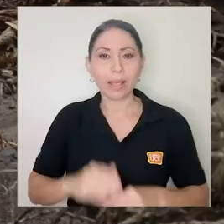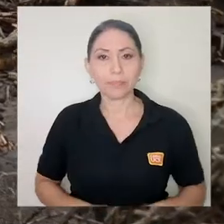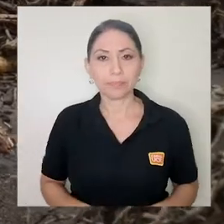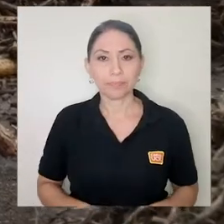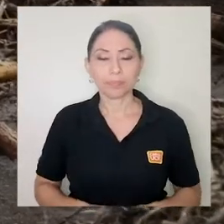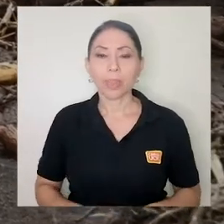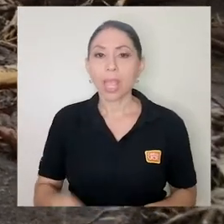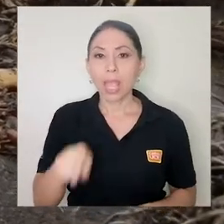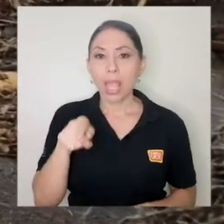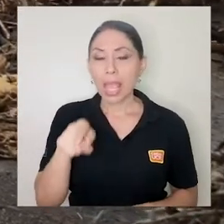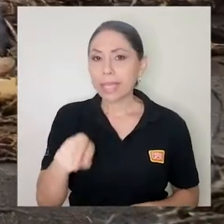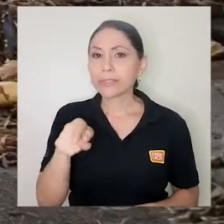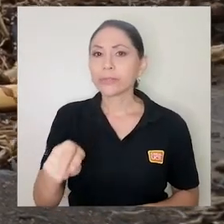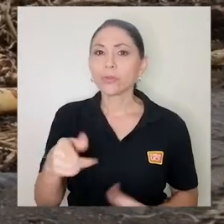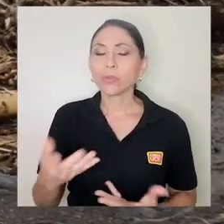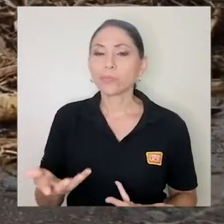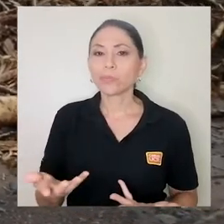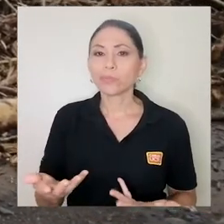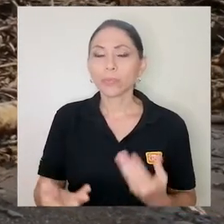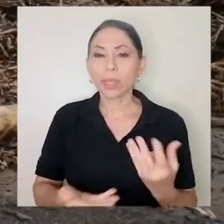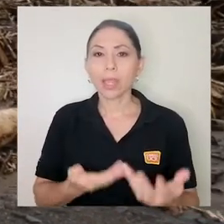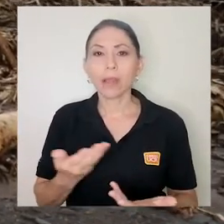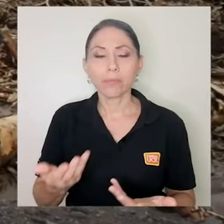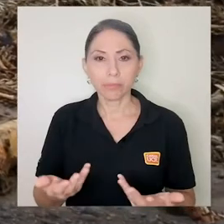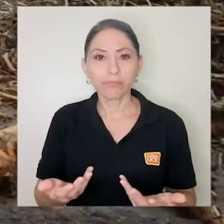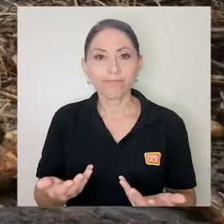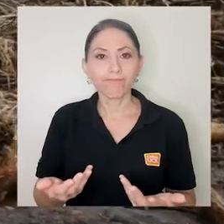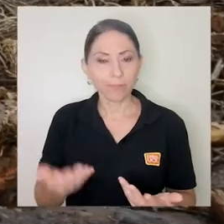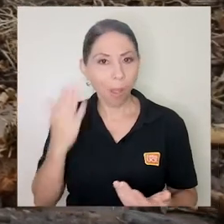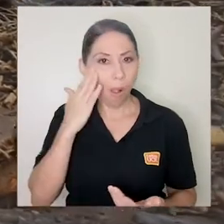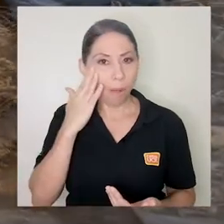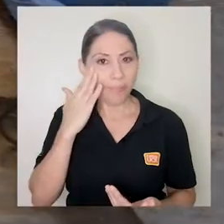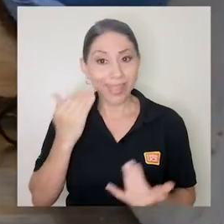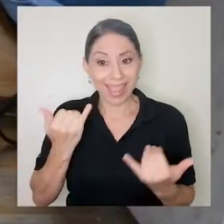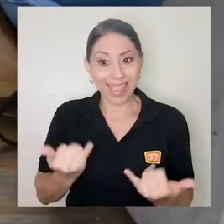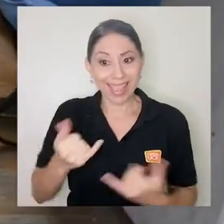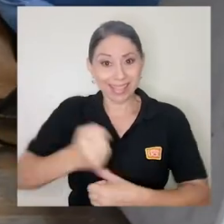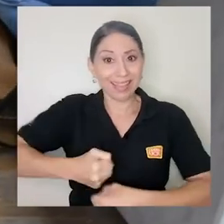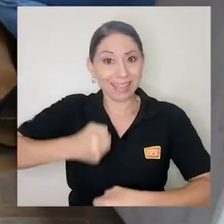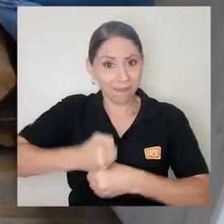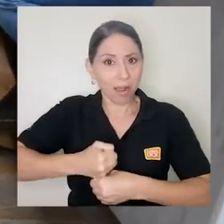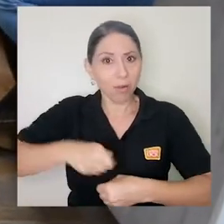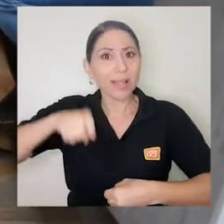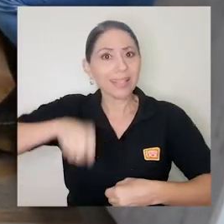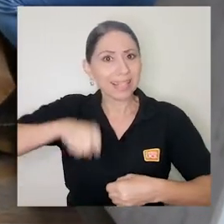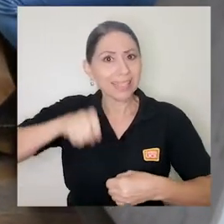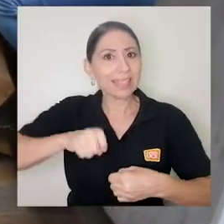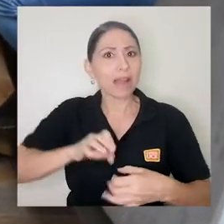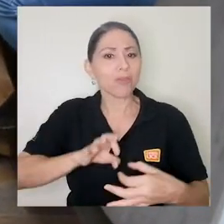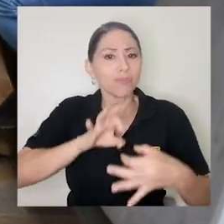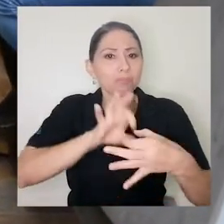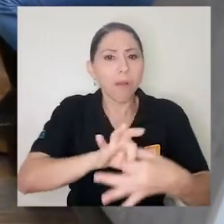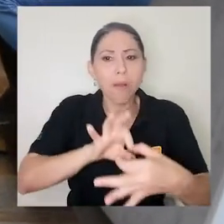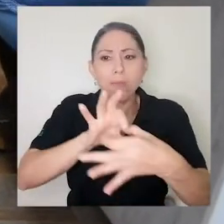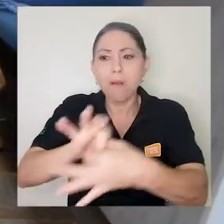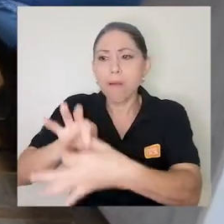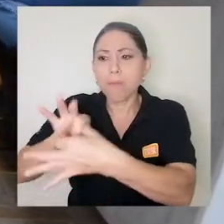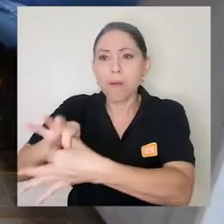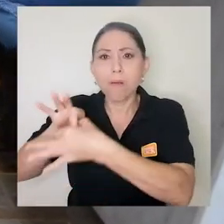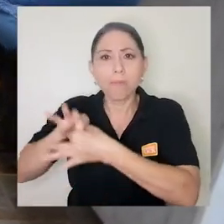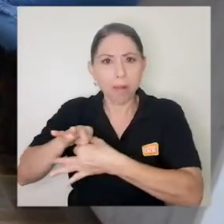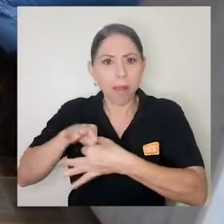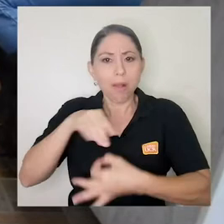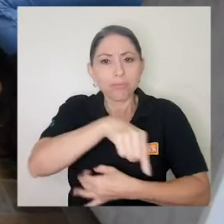Entonces, eso nos da cuenta de que es necesario en este trabajo articular, cada vez más con